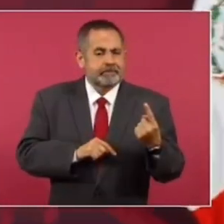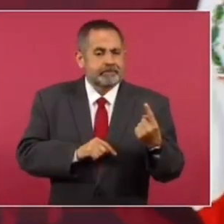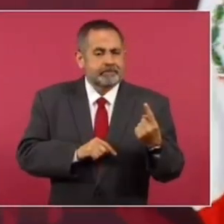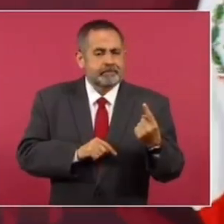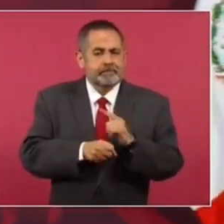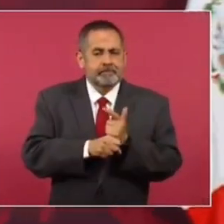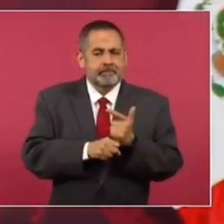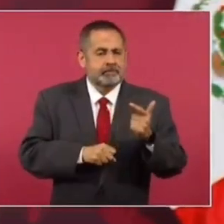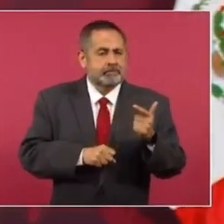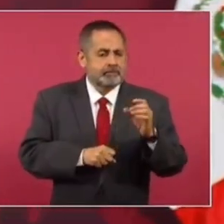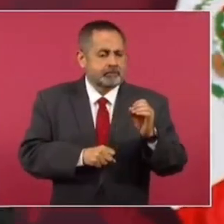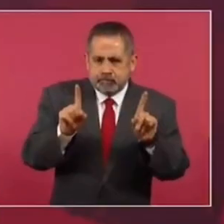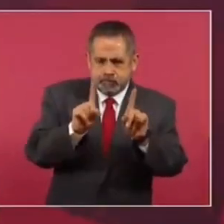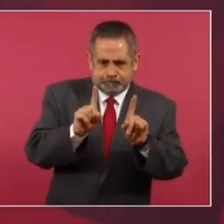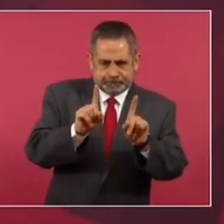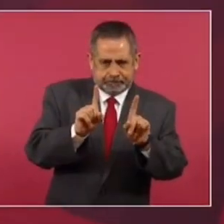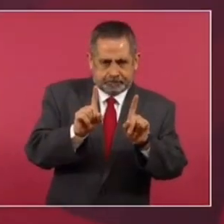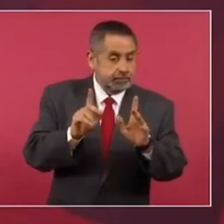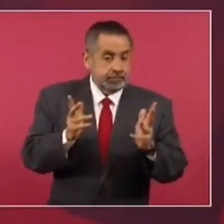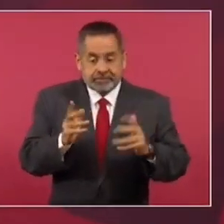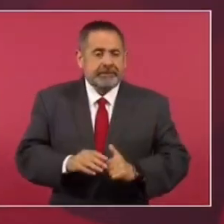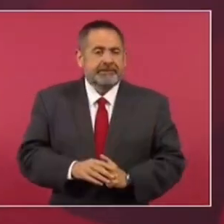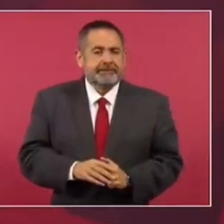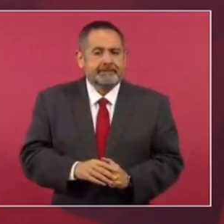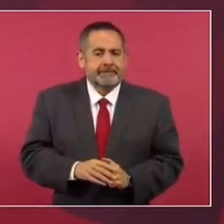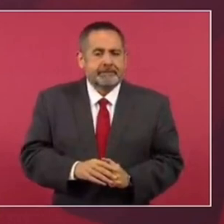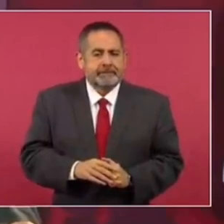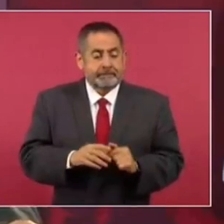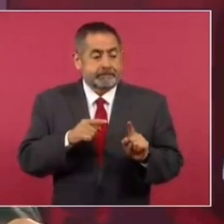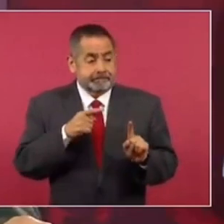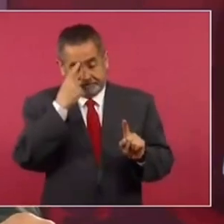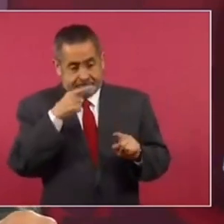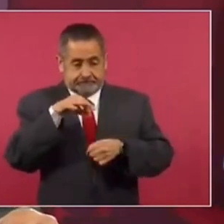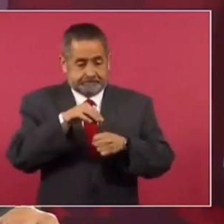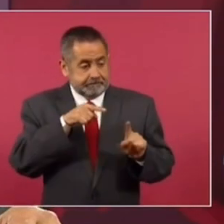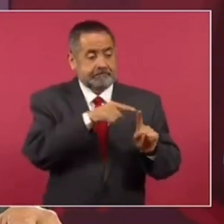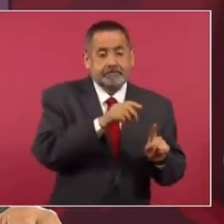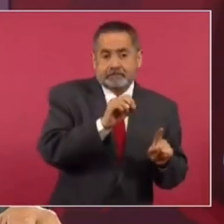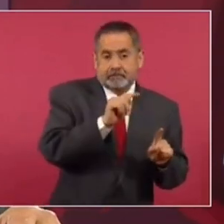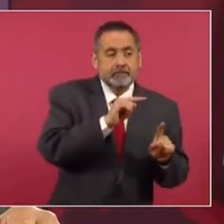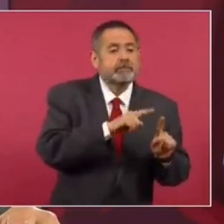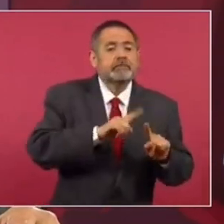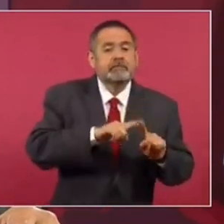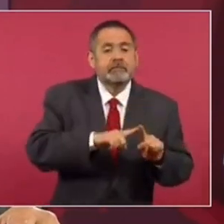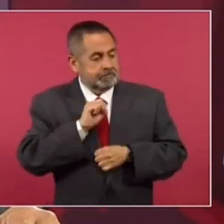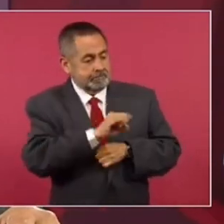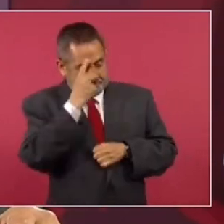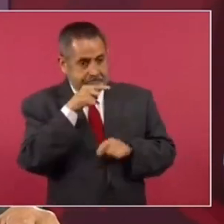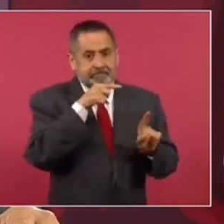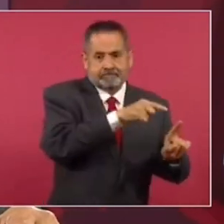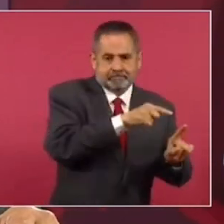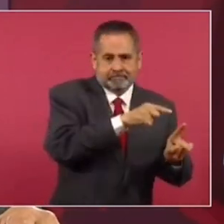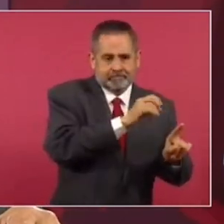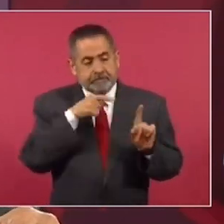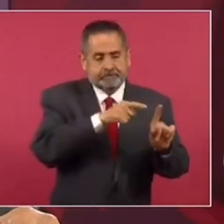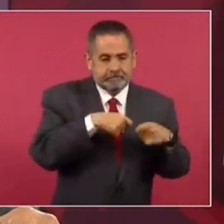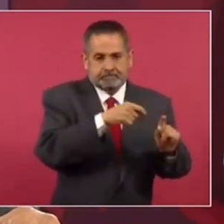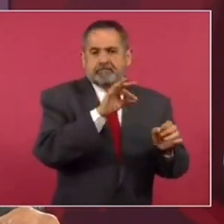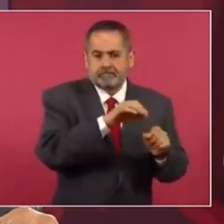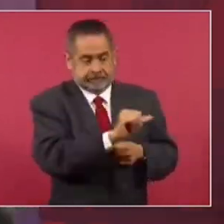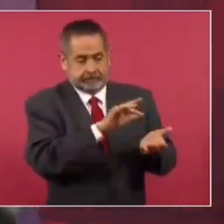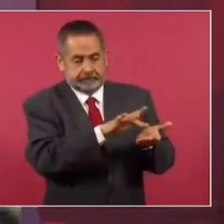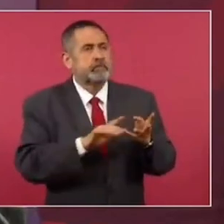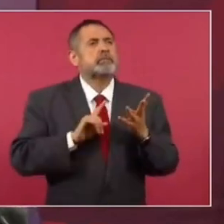el licenciado Gutiérrez Ortiz Mena. Entonces, por Ortiz Mena votó el presidente de la corte, Arturo Saldívar.